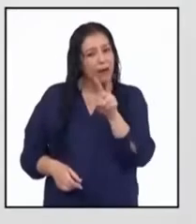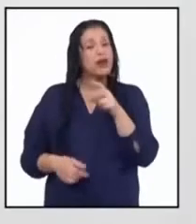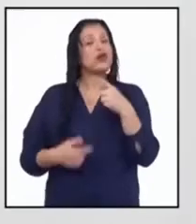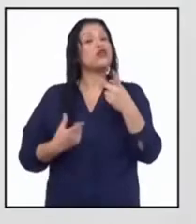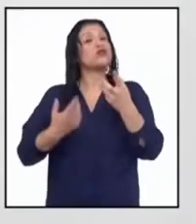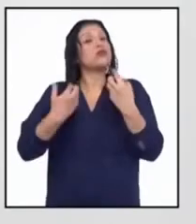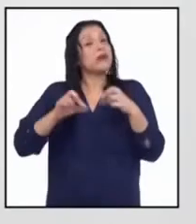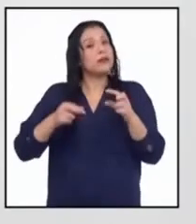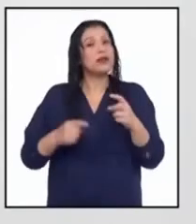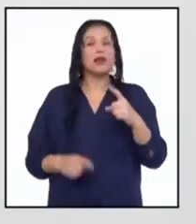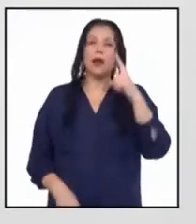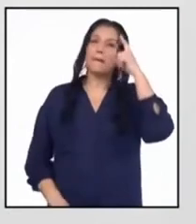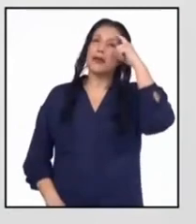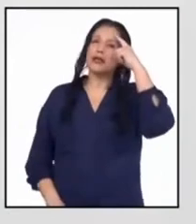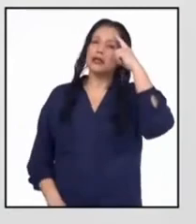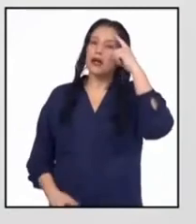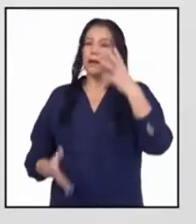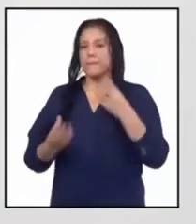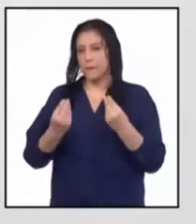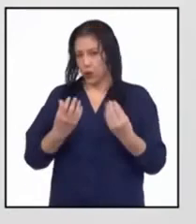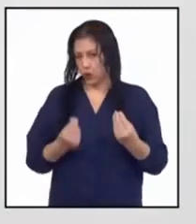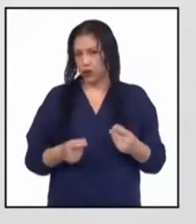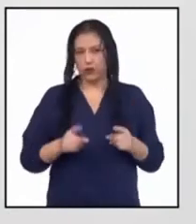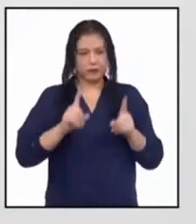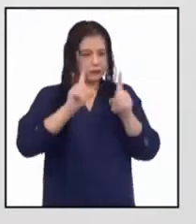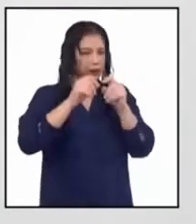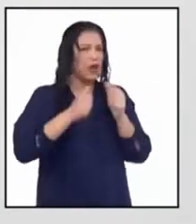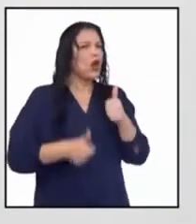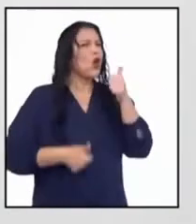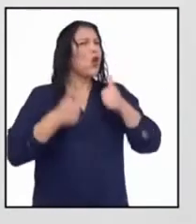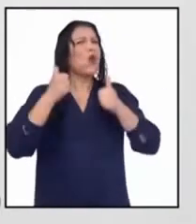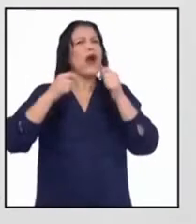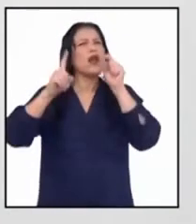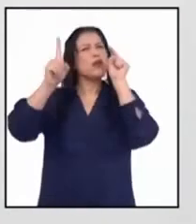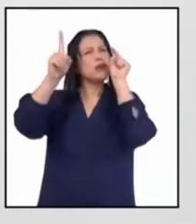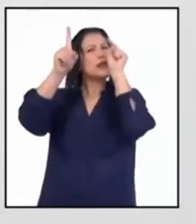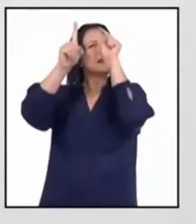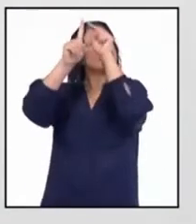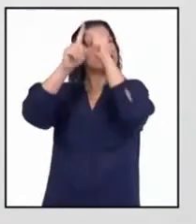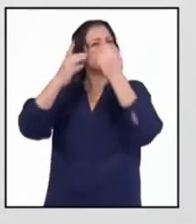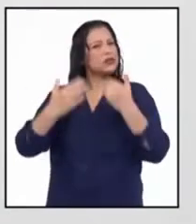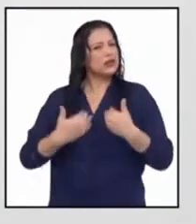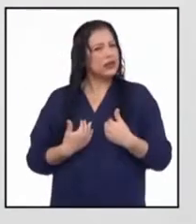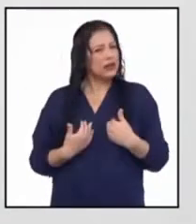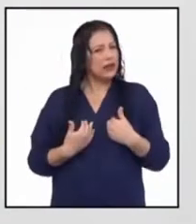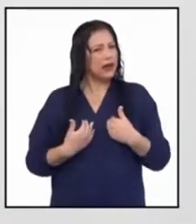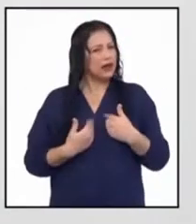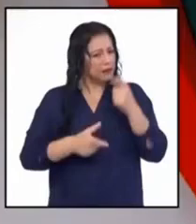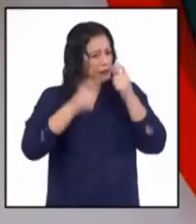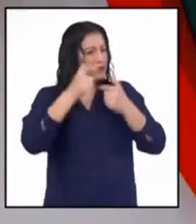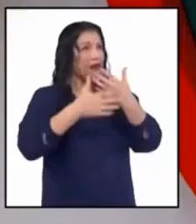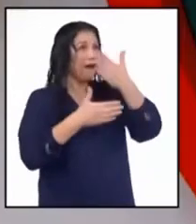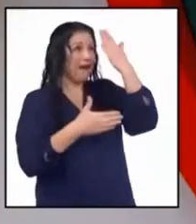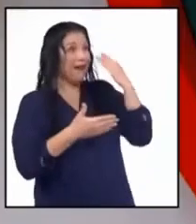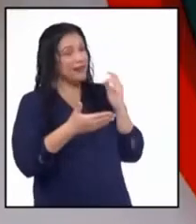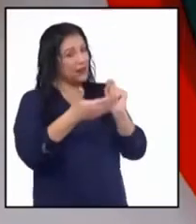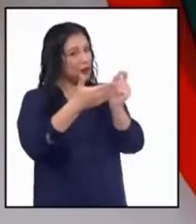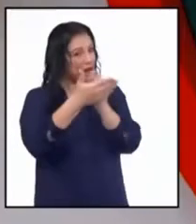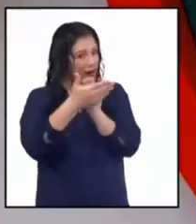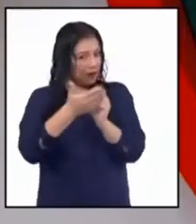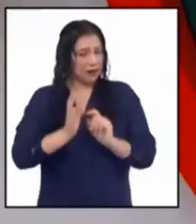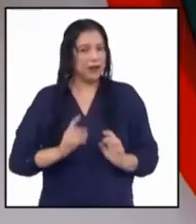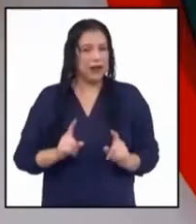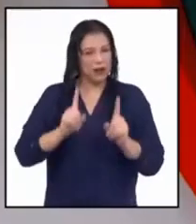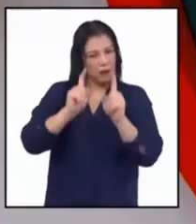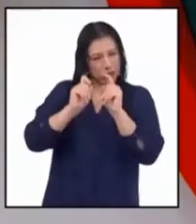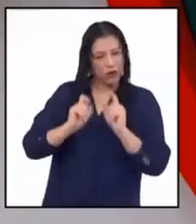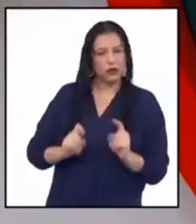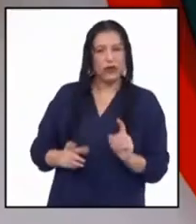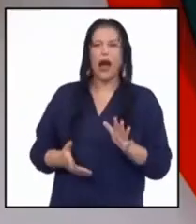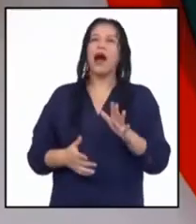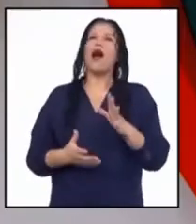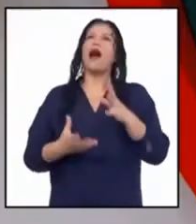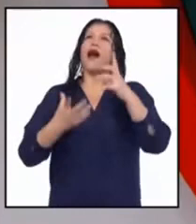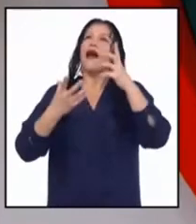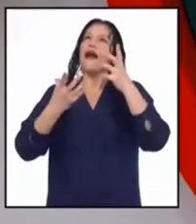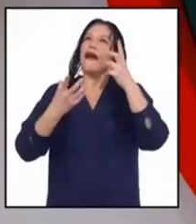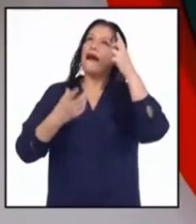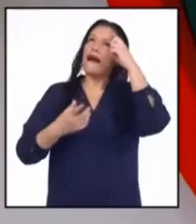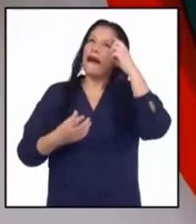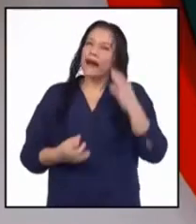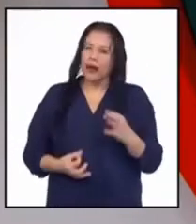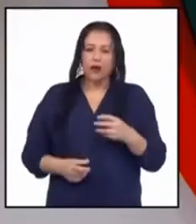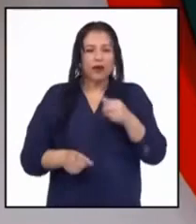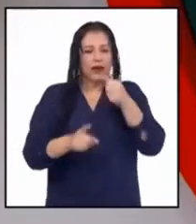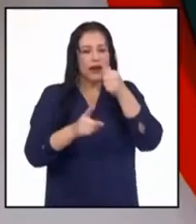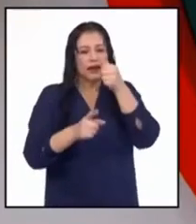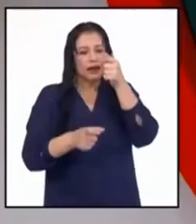profesora. ¿Qué intención creen que tenían los autores al redactar este párrafo? Claramente creo que buscan generar reflexión